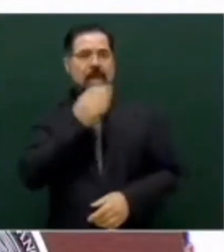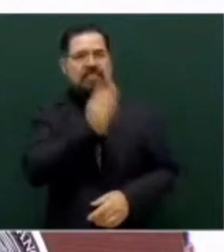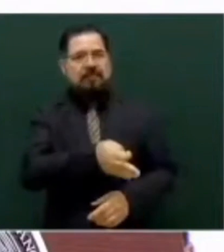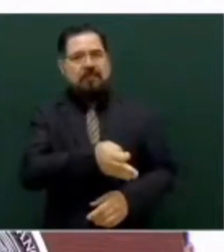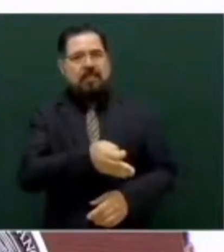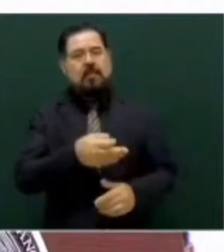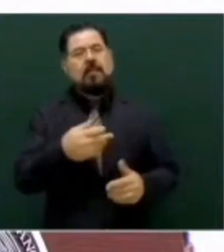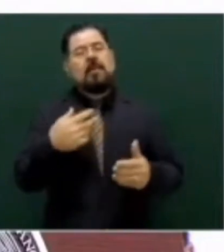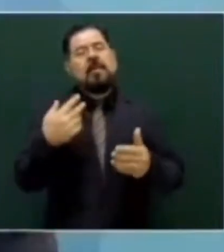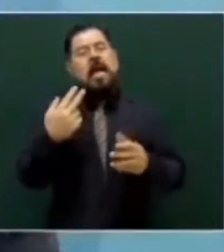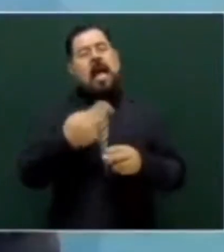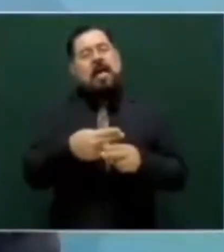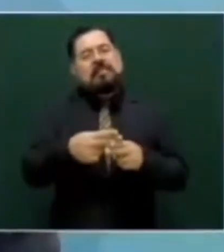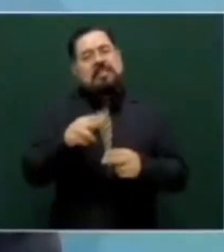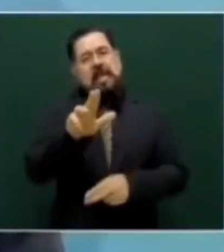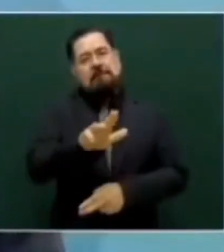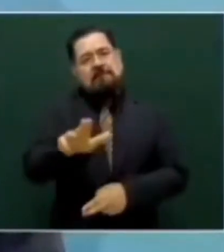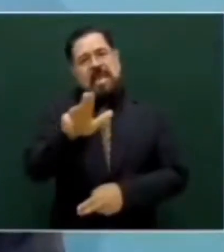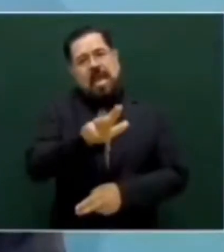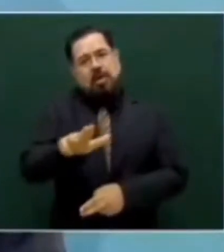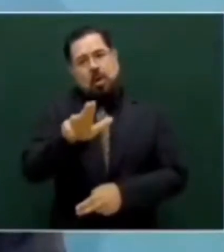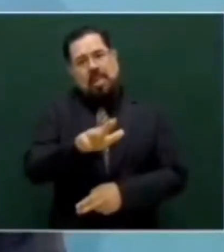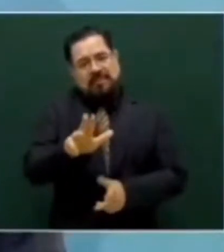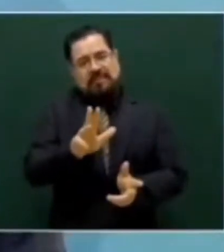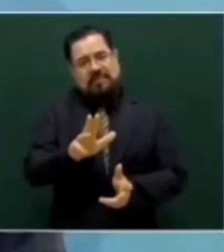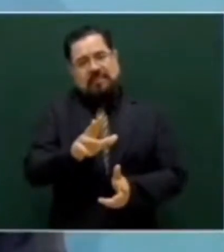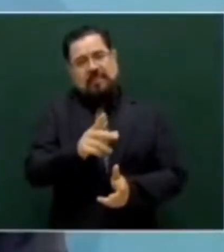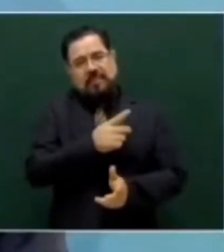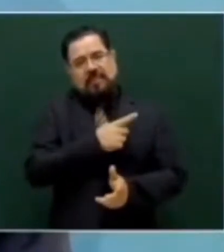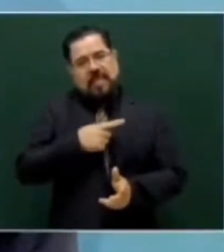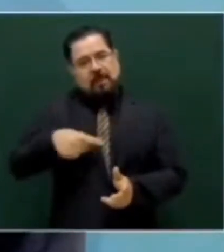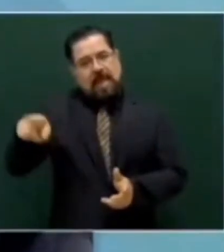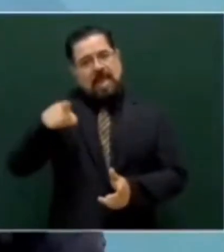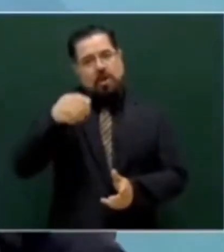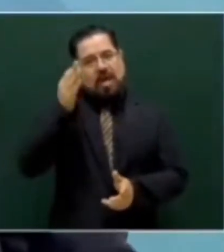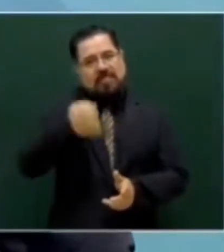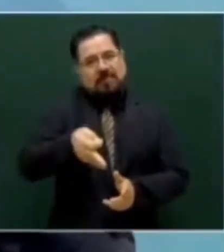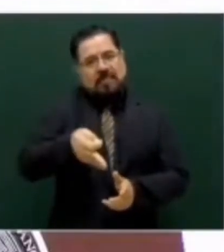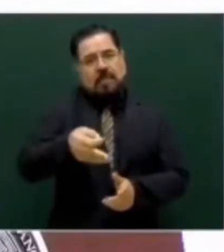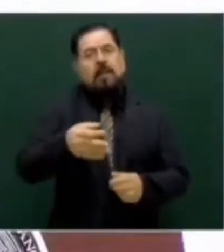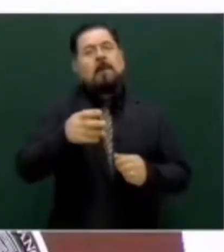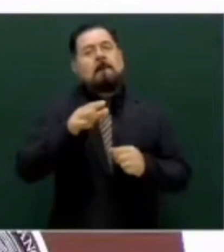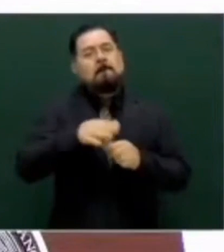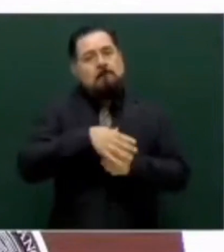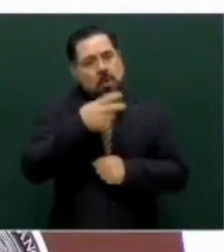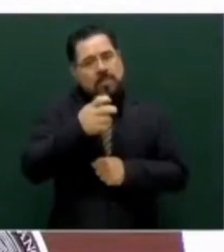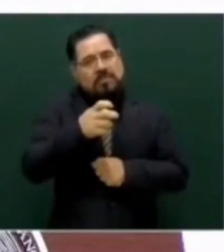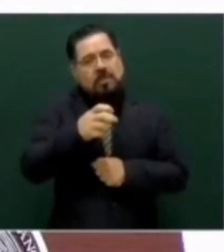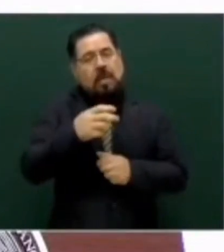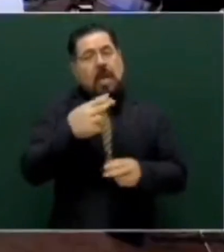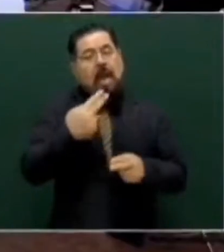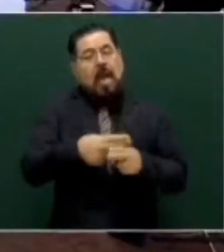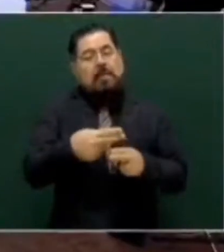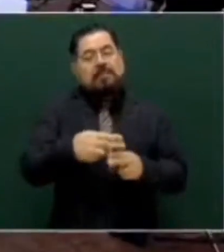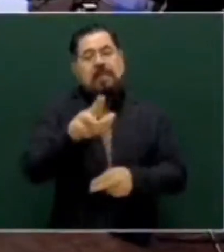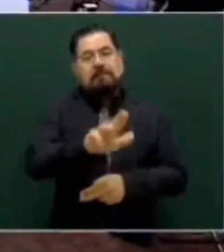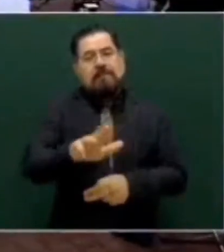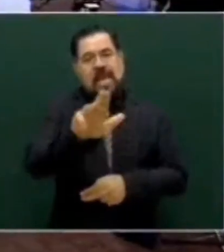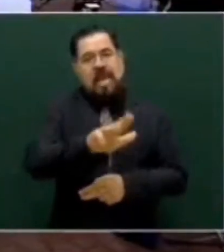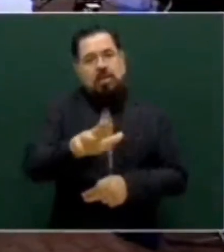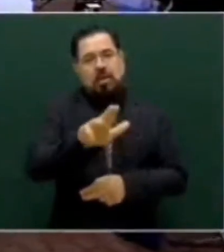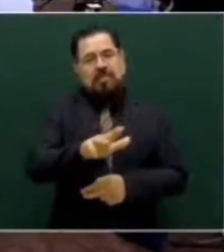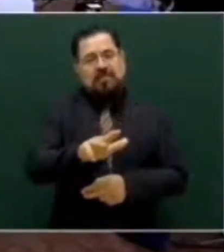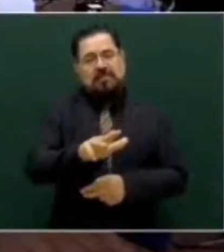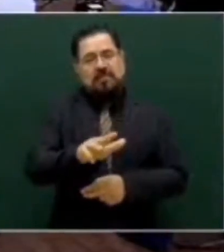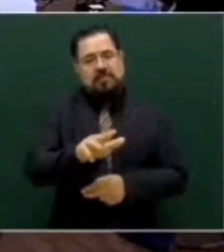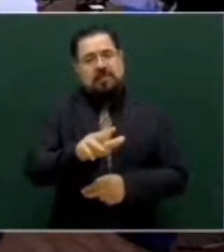miércoles, por lo que el presidente estaría mandando la terna el mismo miércoles. Ah, es que todavía no aprueba. Todavía no